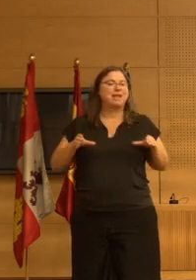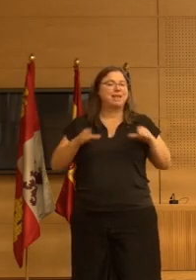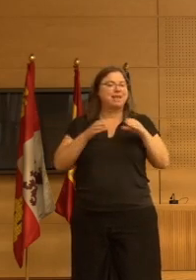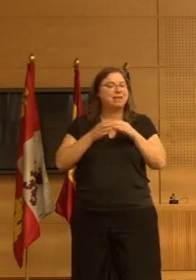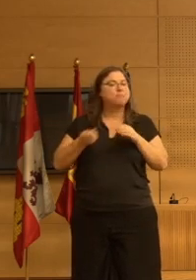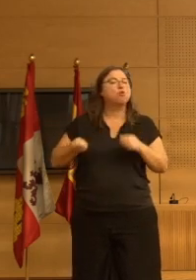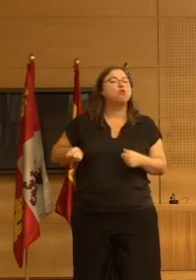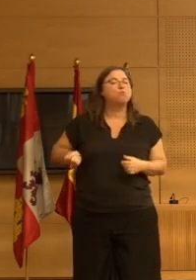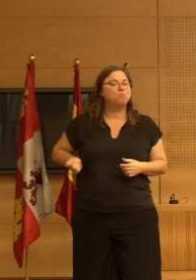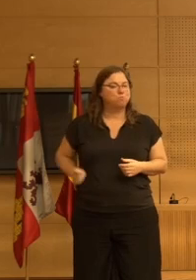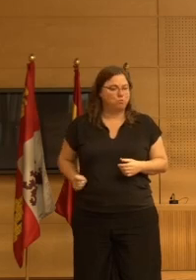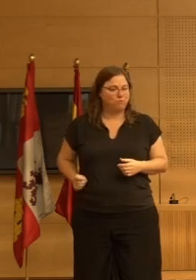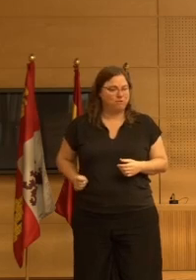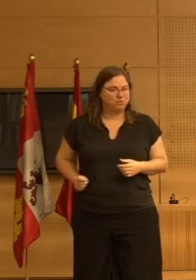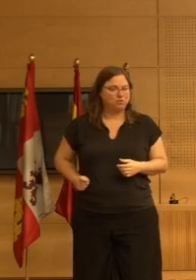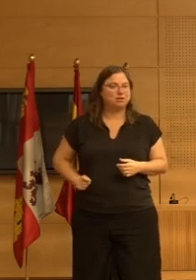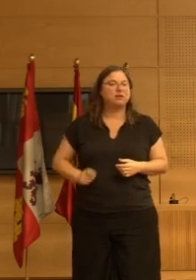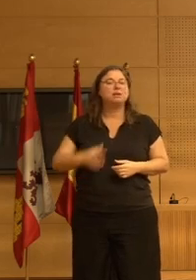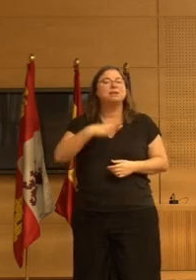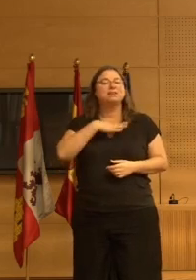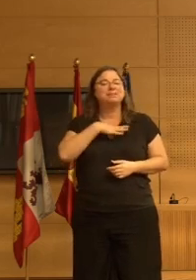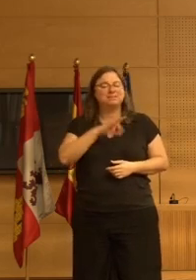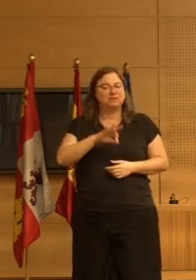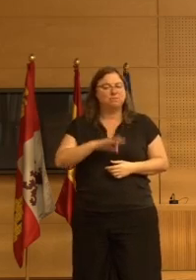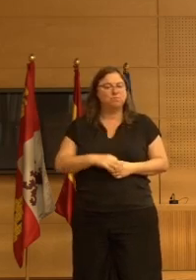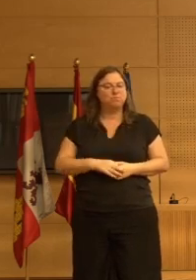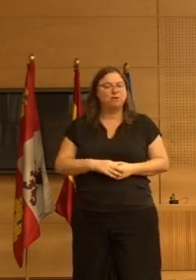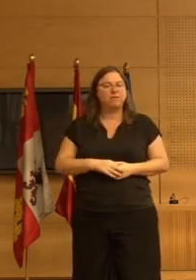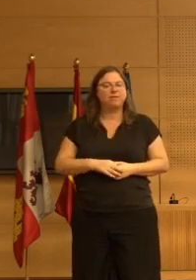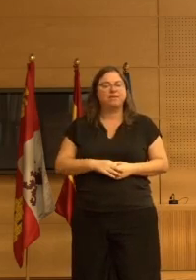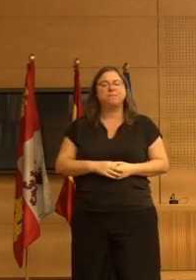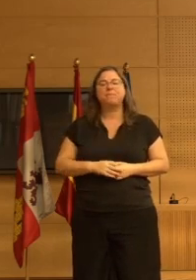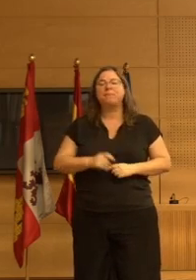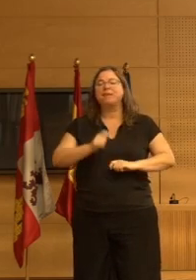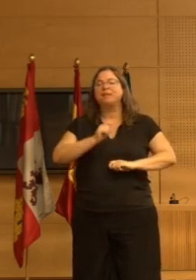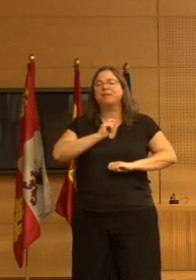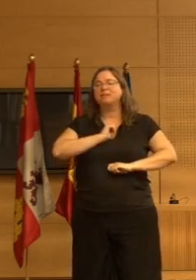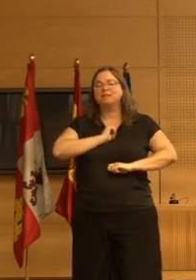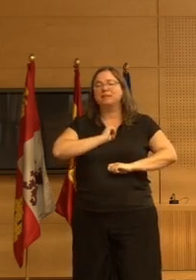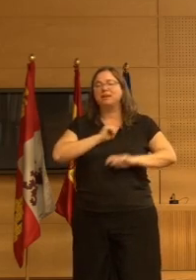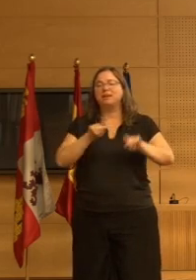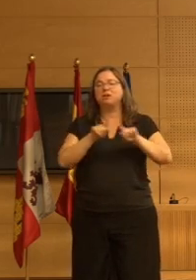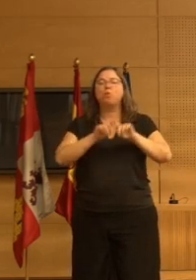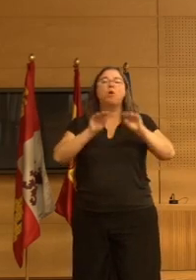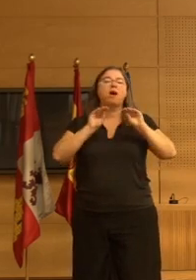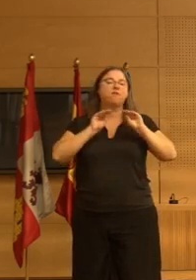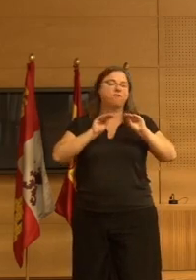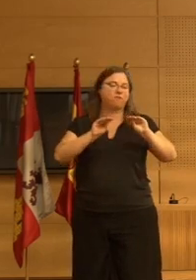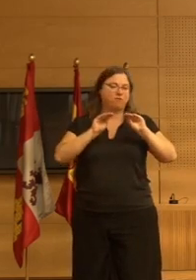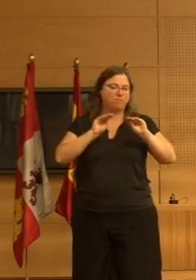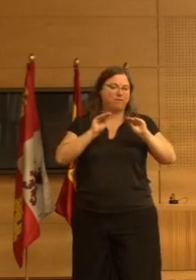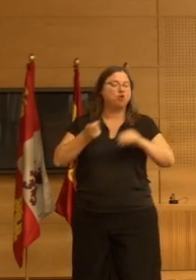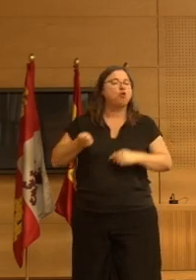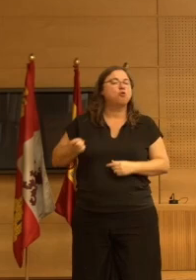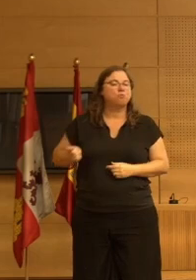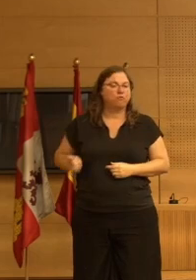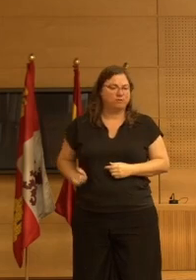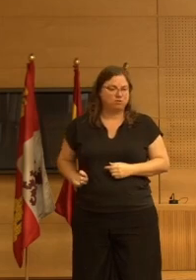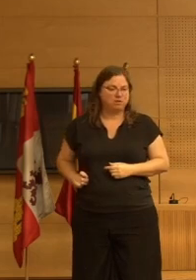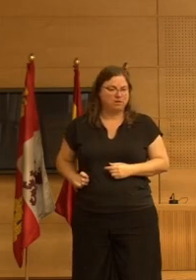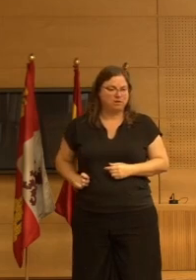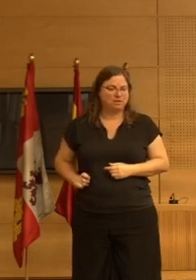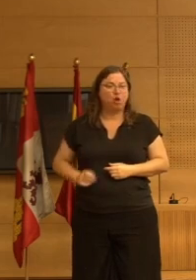profesionales que establece la ley habréis visto que no marca unas formaciones o unos profesionales